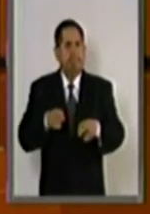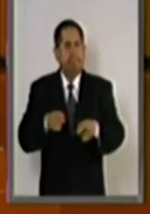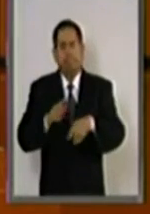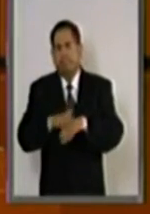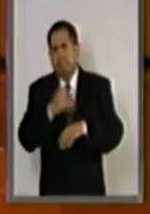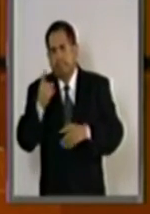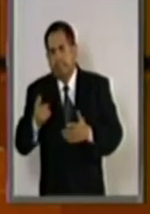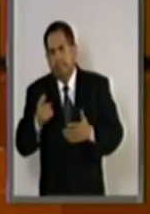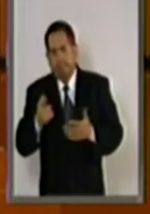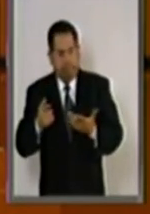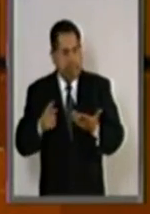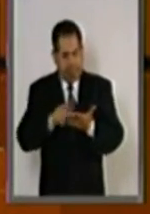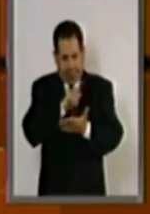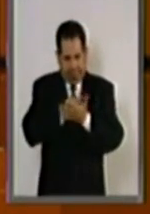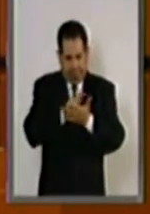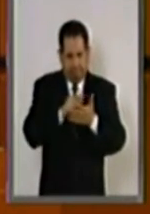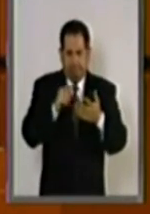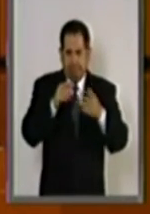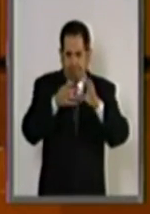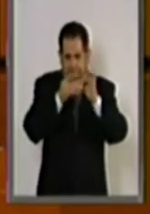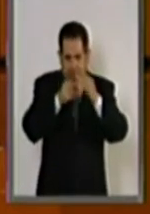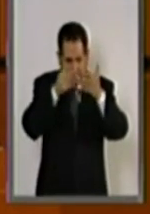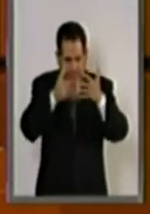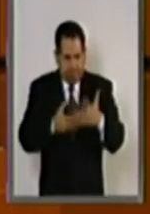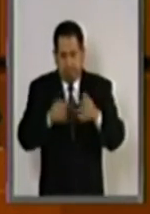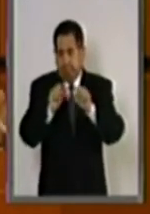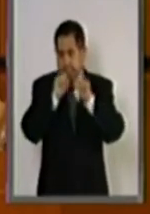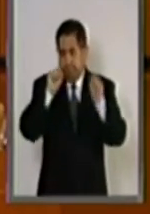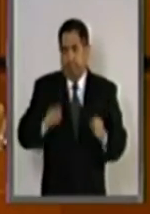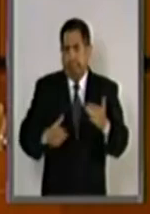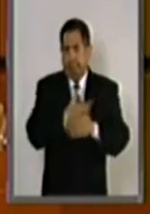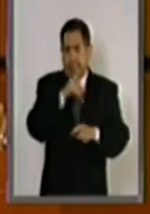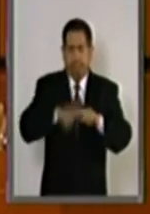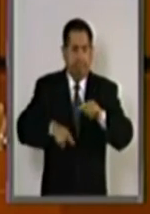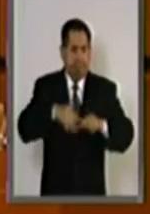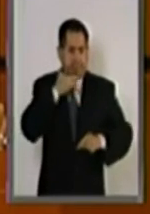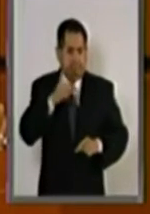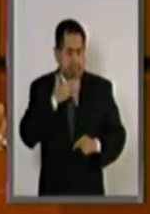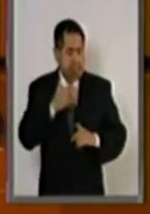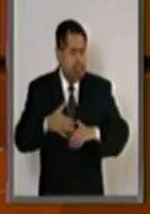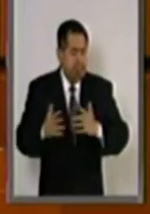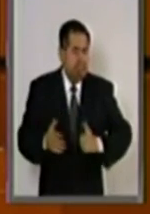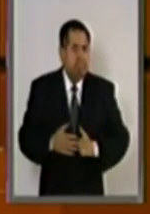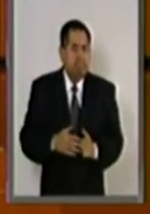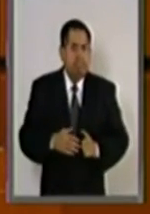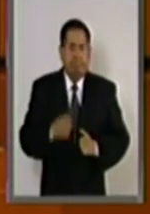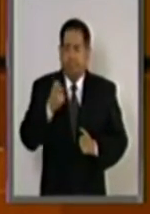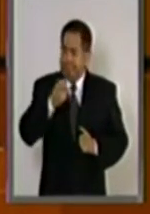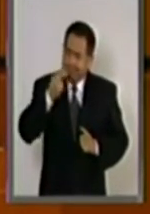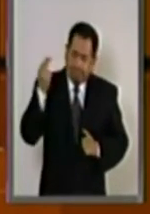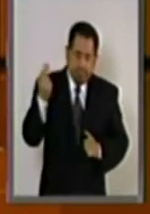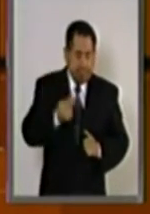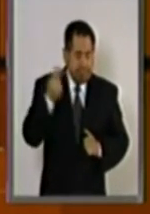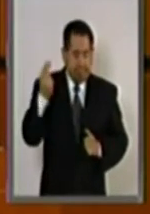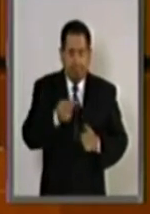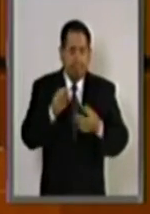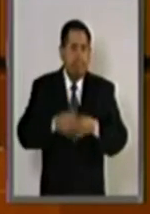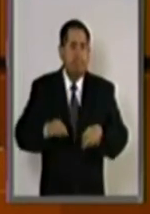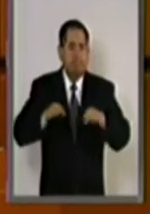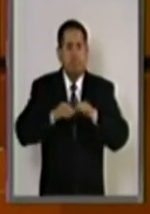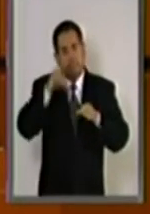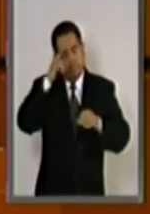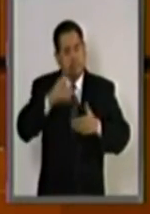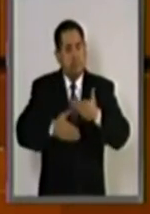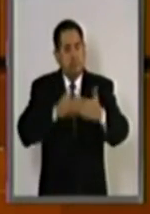virtud de que la legislación secundaria del Sistema Nacional Anticorrupción es indispensable para dar